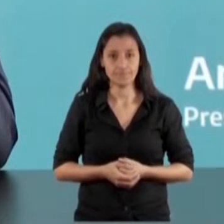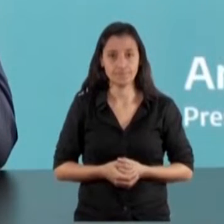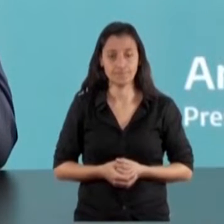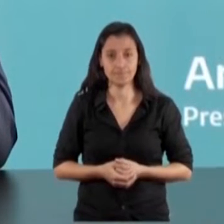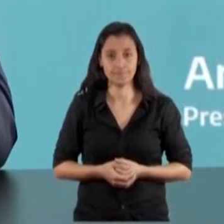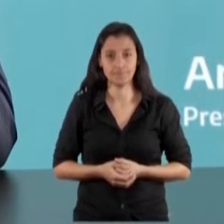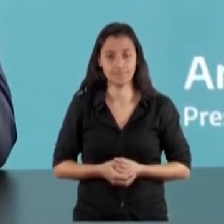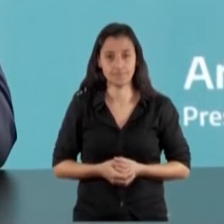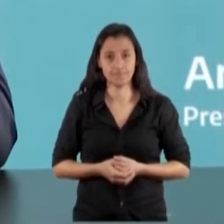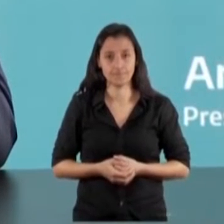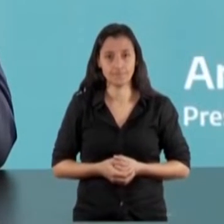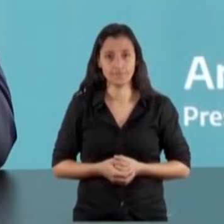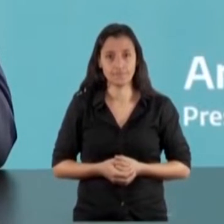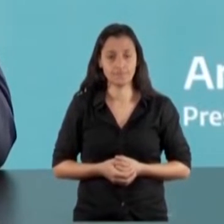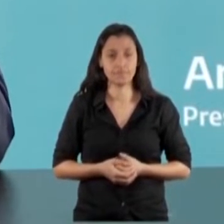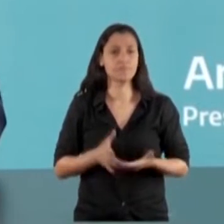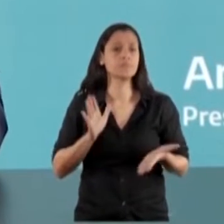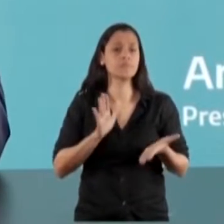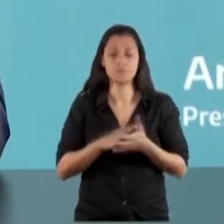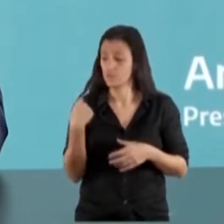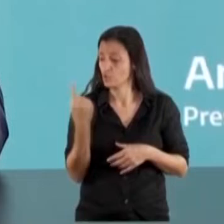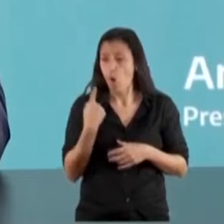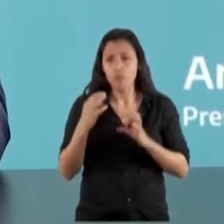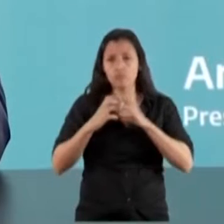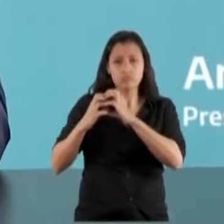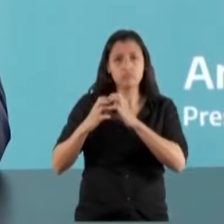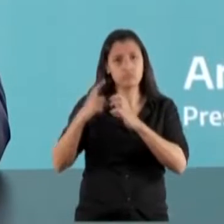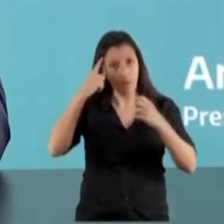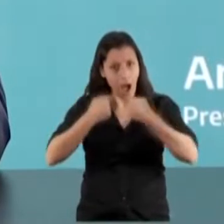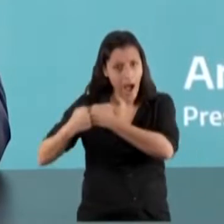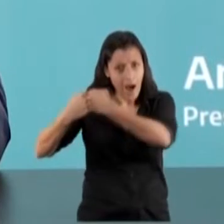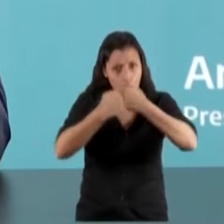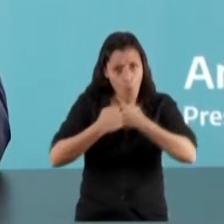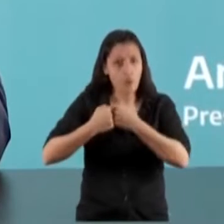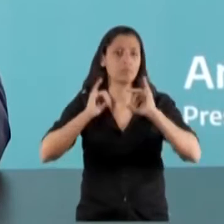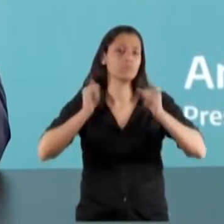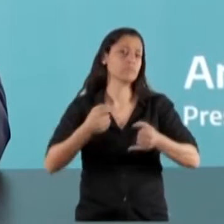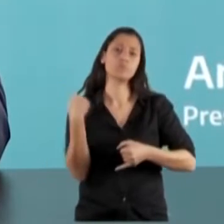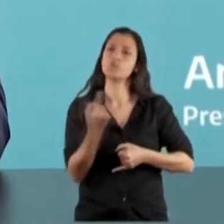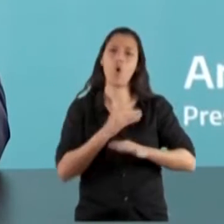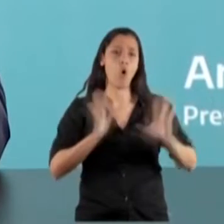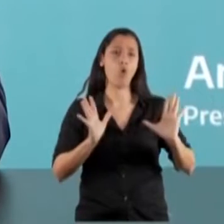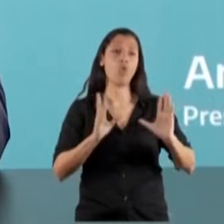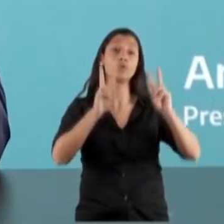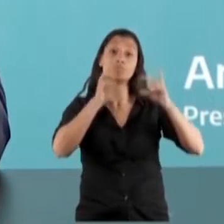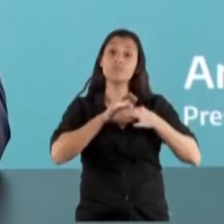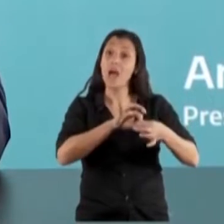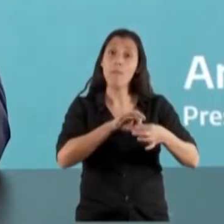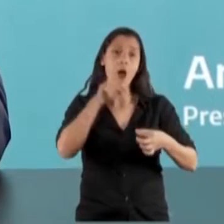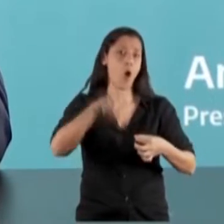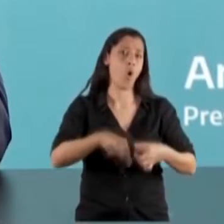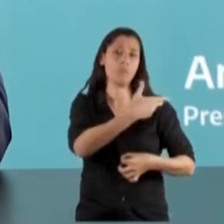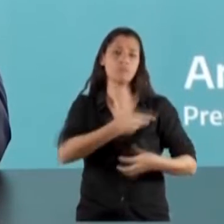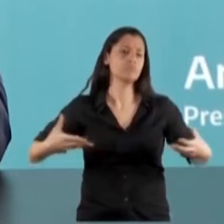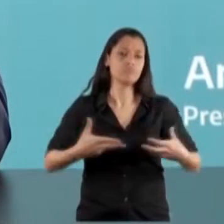De lo que todos coincidimos es vinculado a lo que es la gestión hoy y